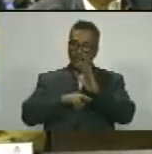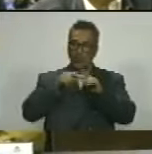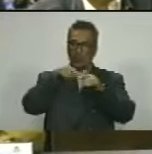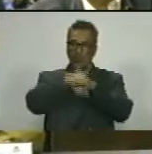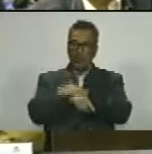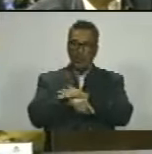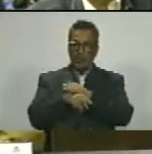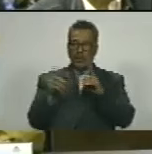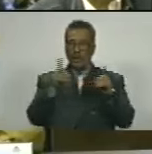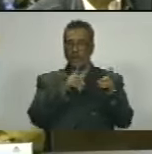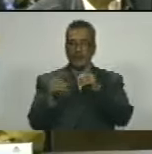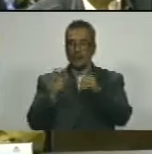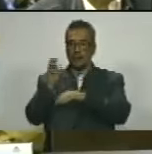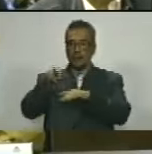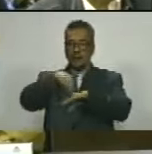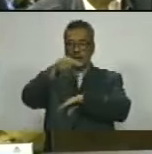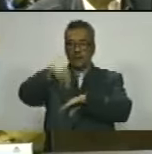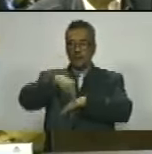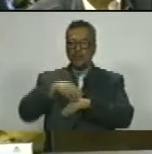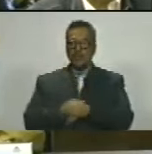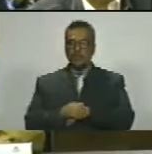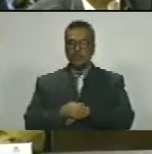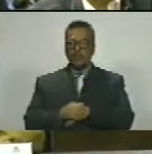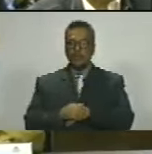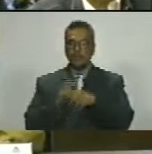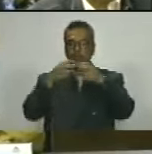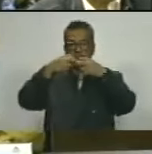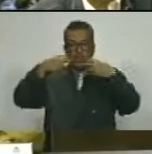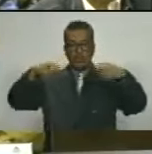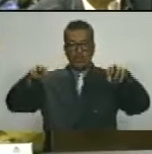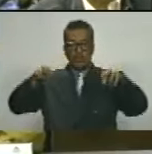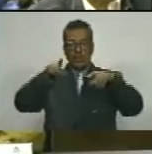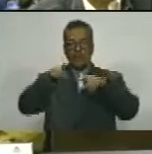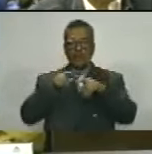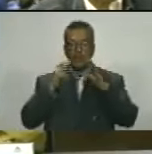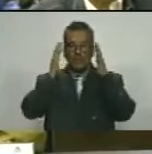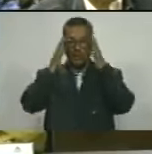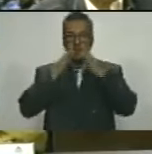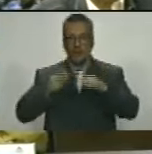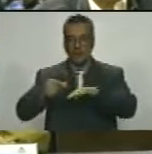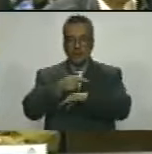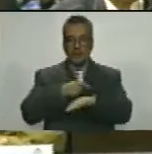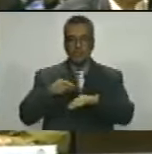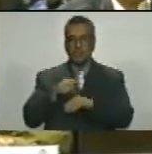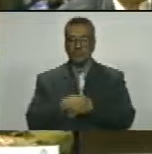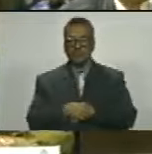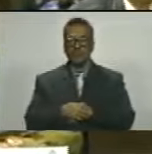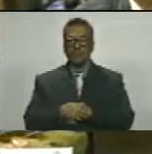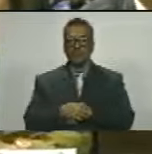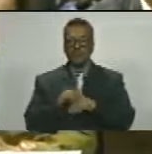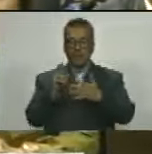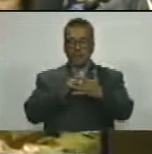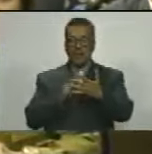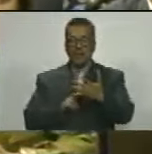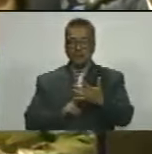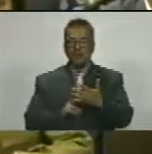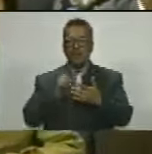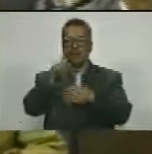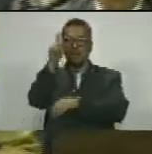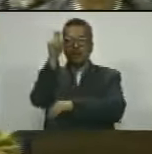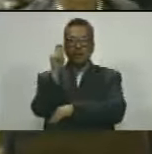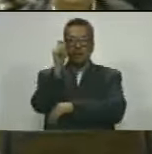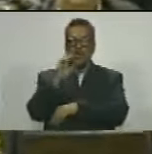y de debates cuyo epígrafe reza consejo de estado leo un